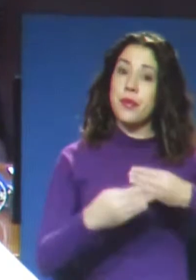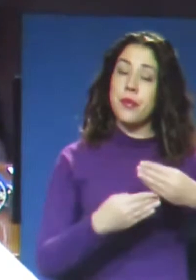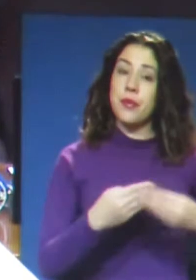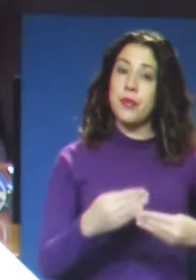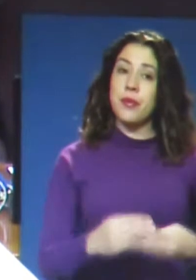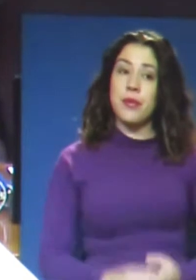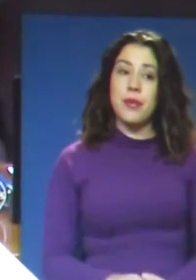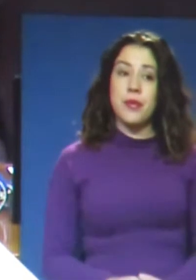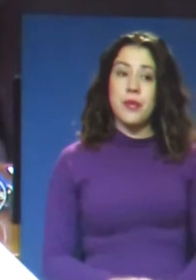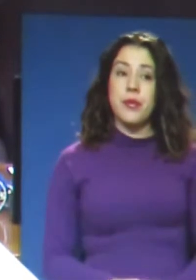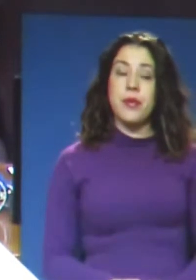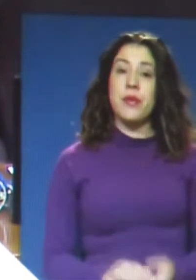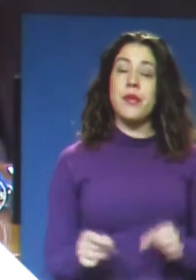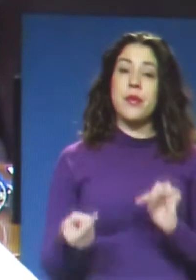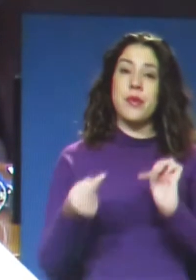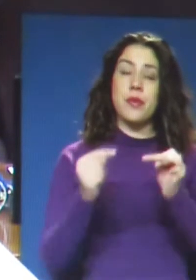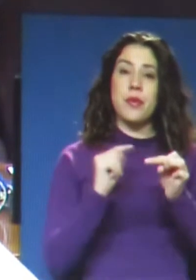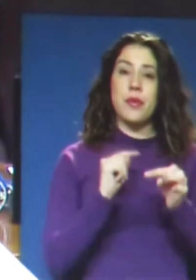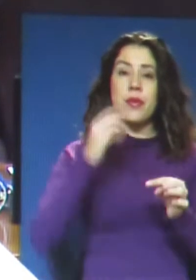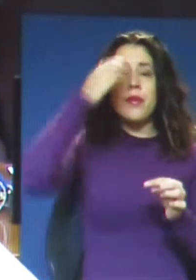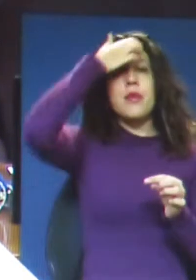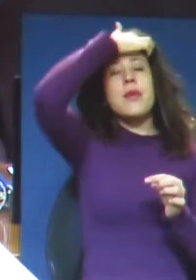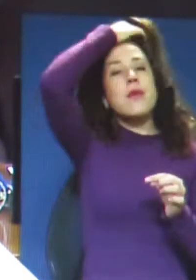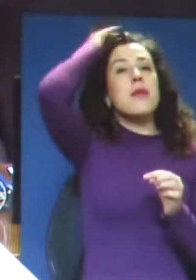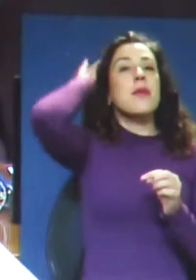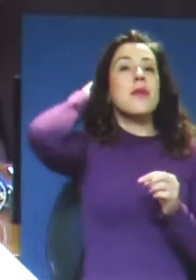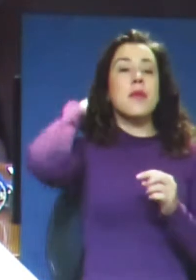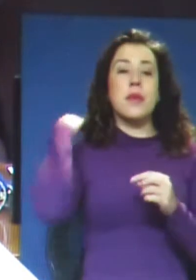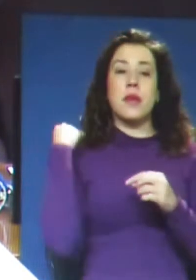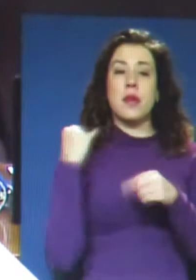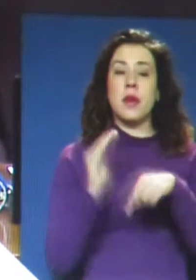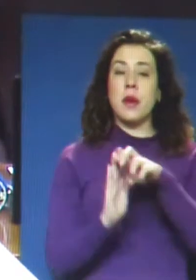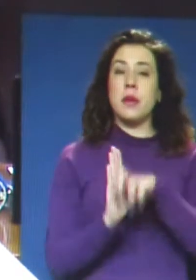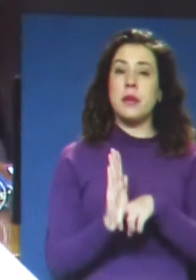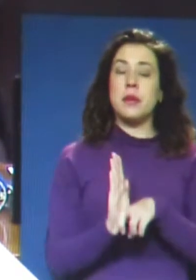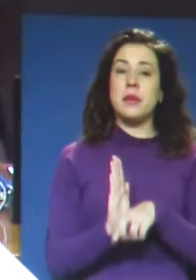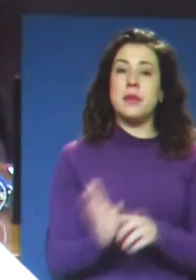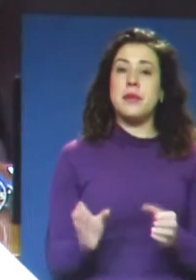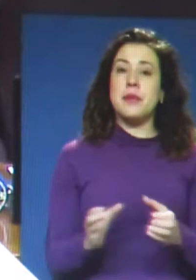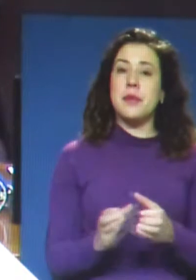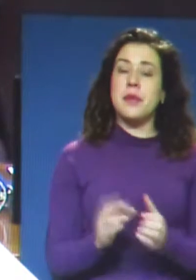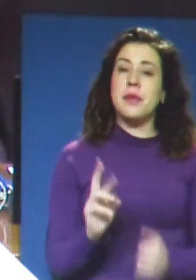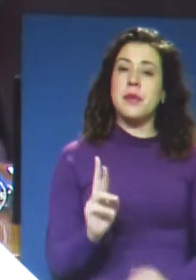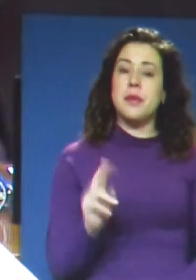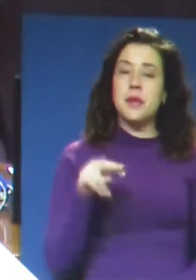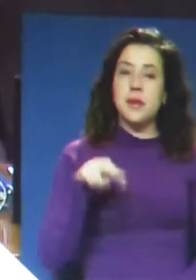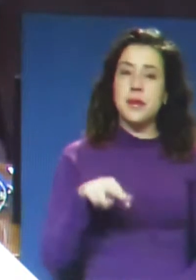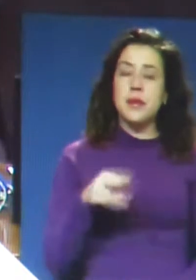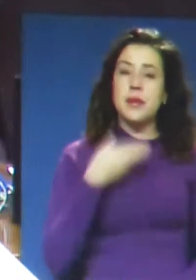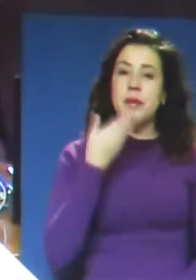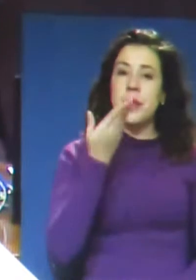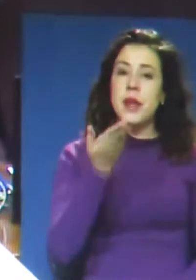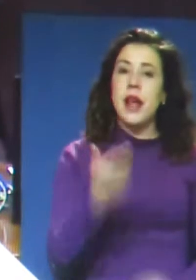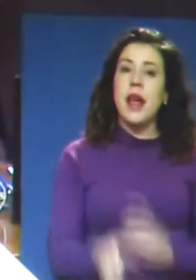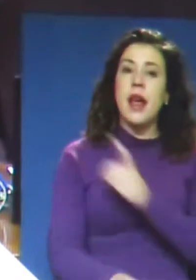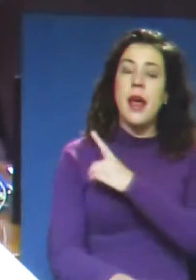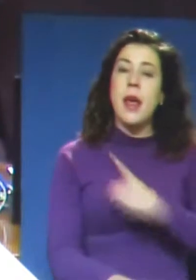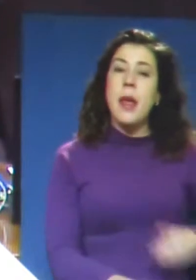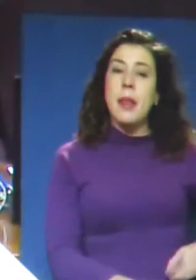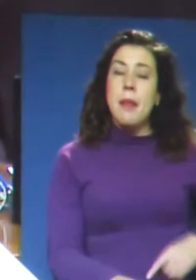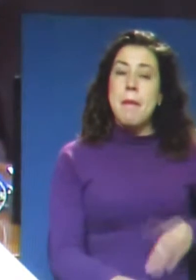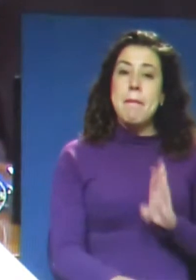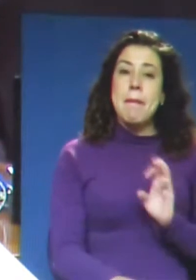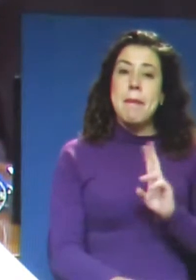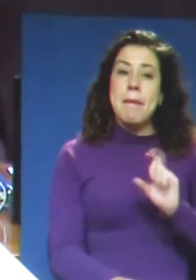Continuando con la discusión de tan importante proyecto de la bancada de la Renovación Nacional, tiene la palabra el diputado Bernardo